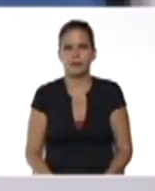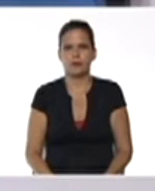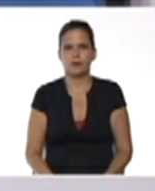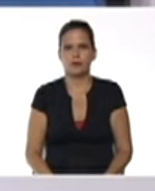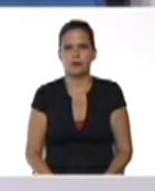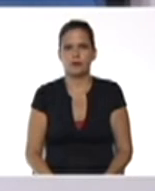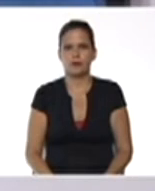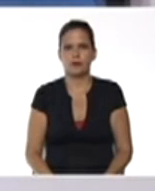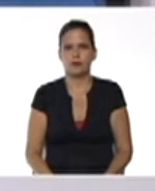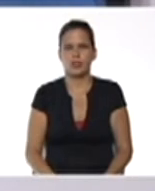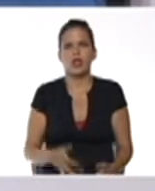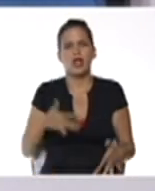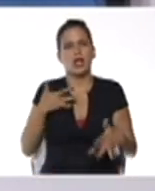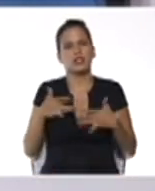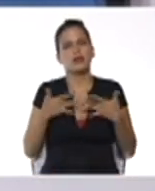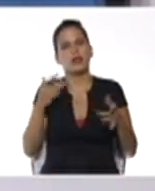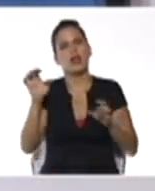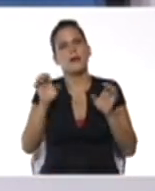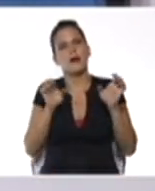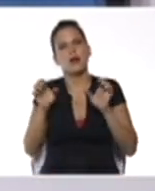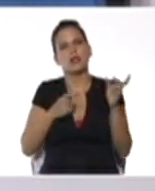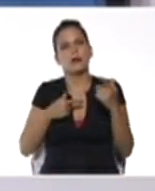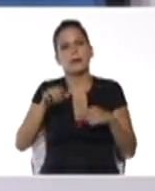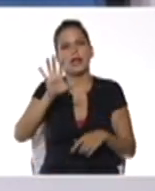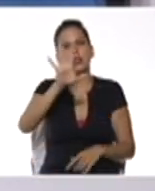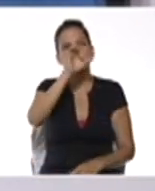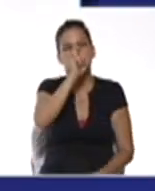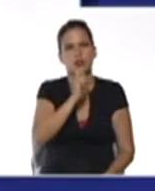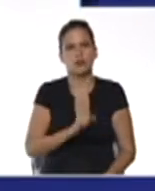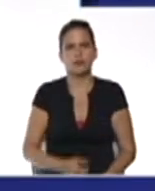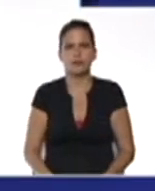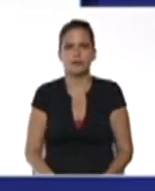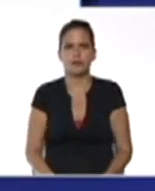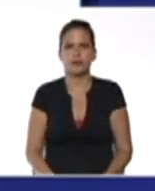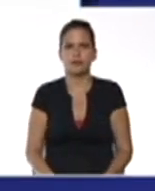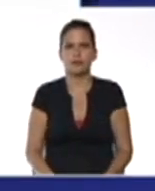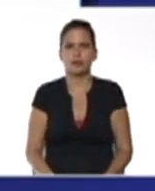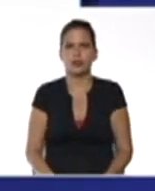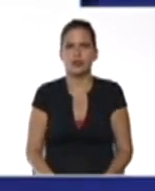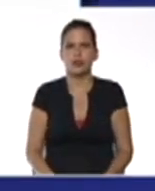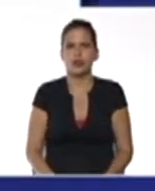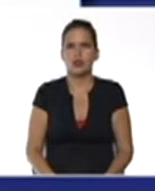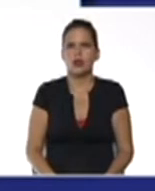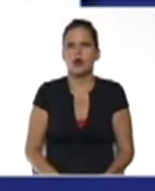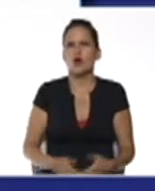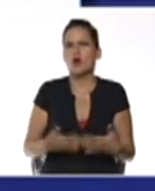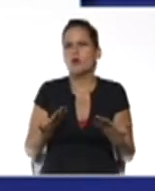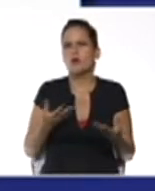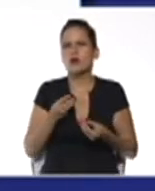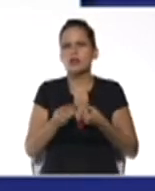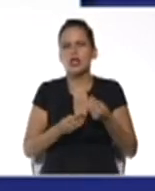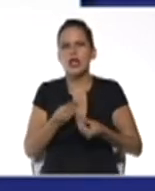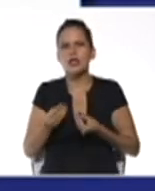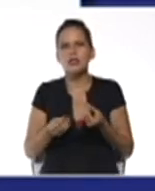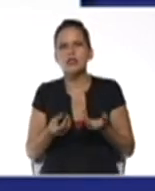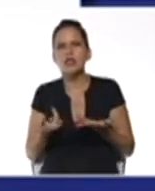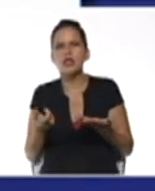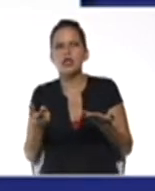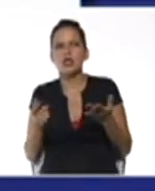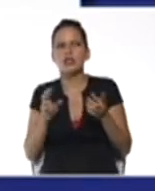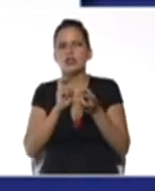seguimos con las actividades evaluativas para quinto año en que consiste el teorema del residuo